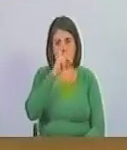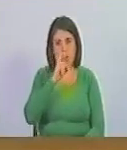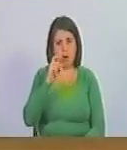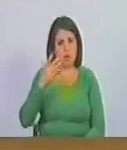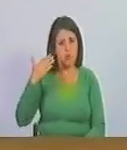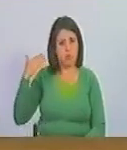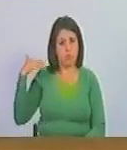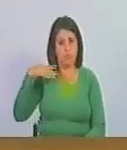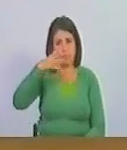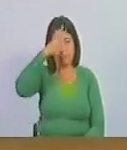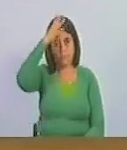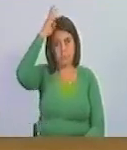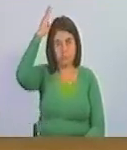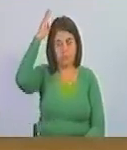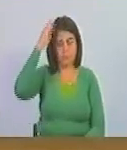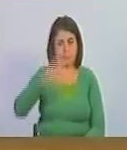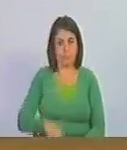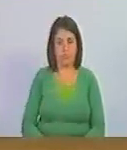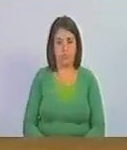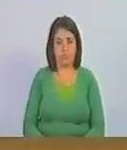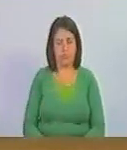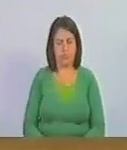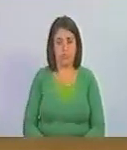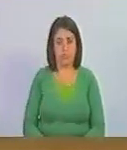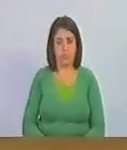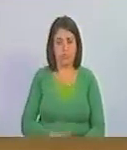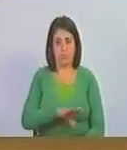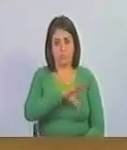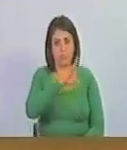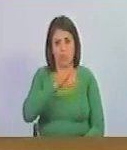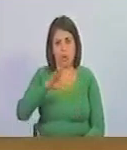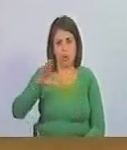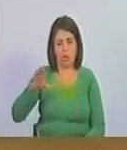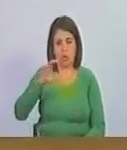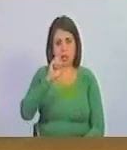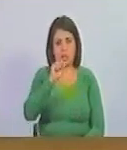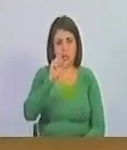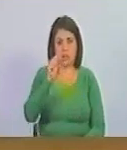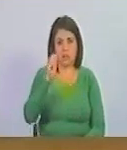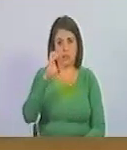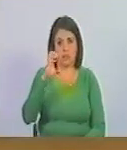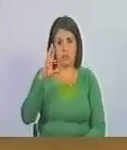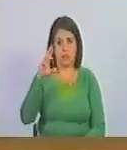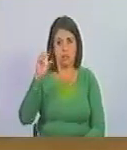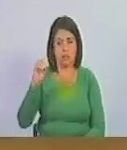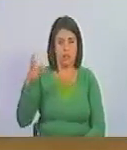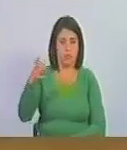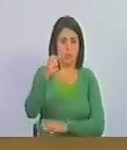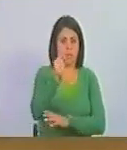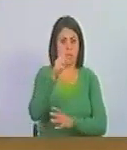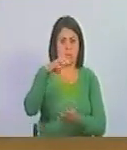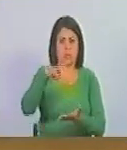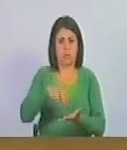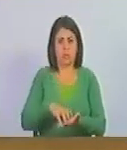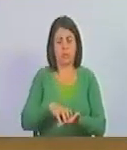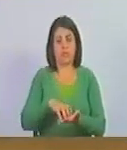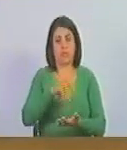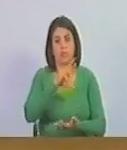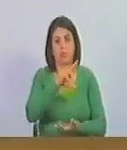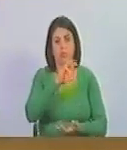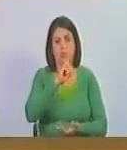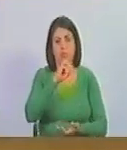en Roma, en el Monte Sacro. Conquesta la patria de Romulo y de Remo,